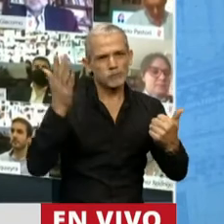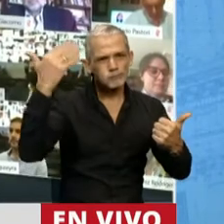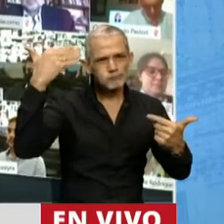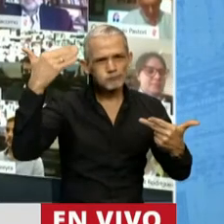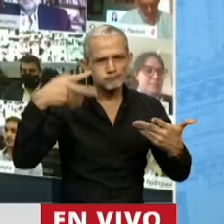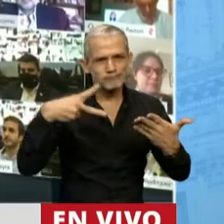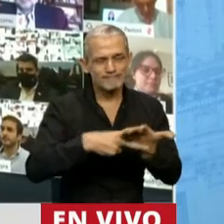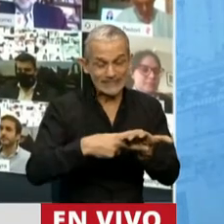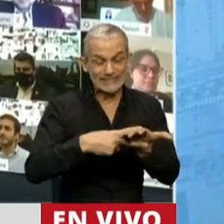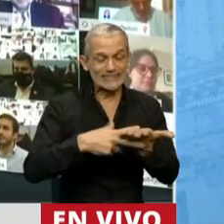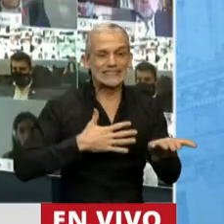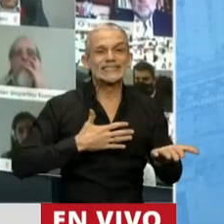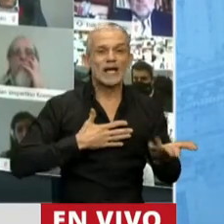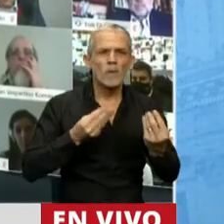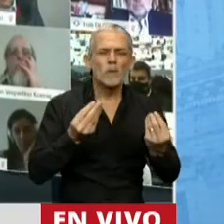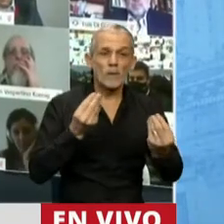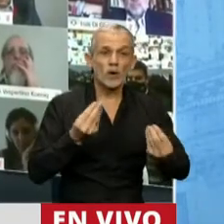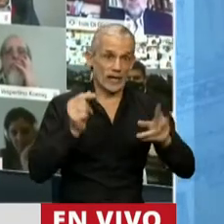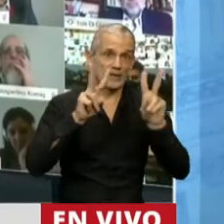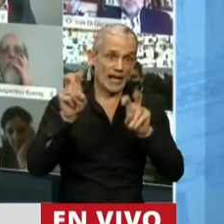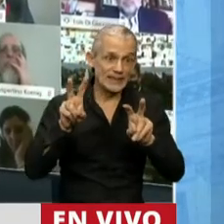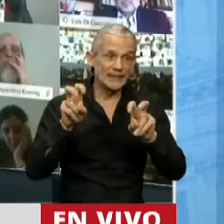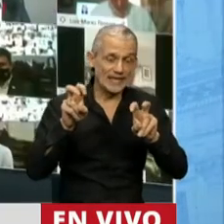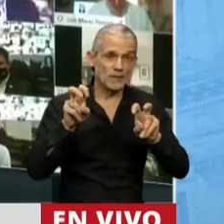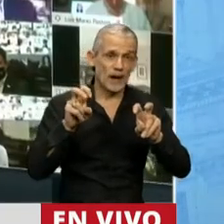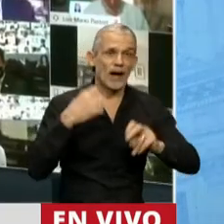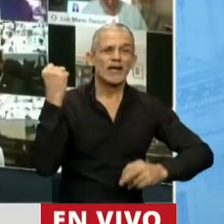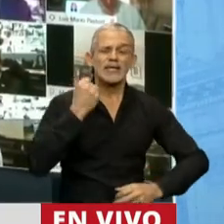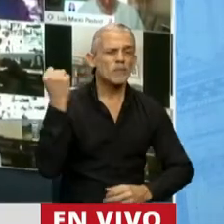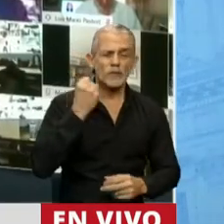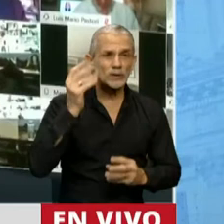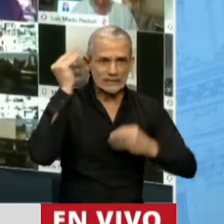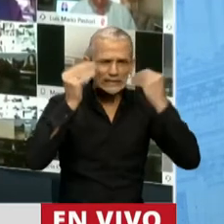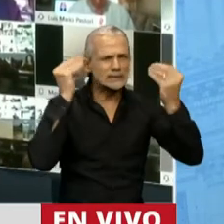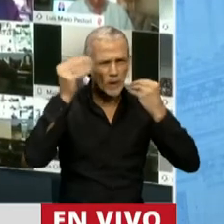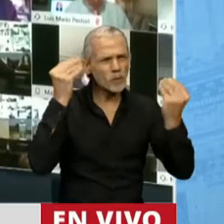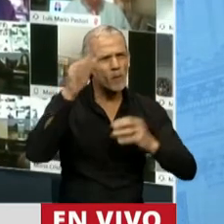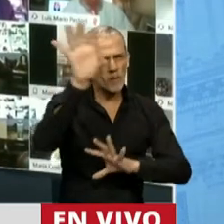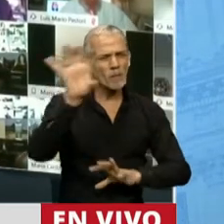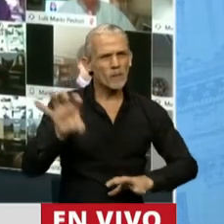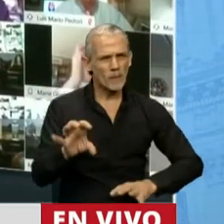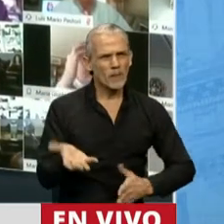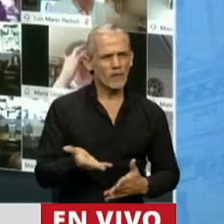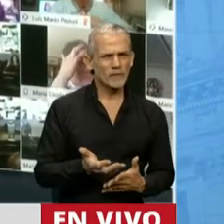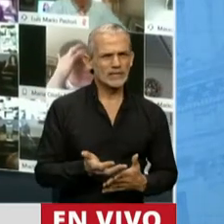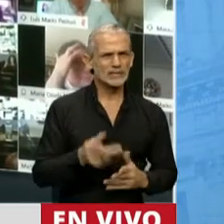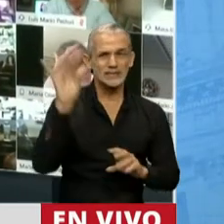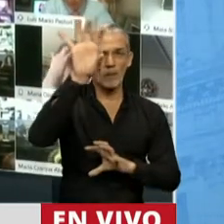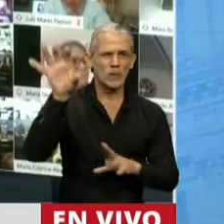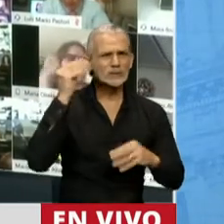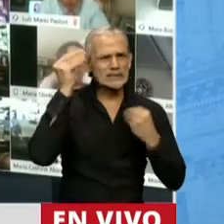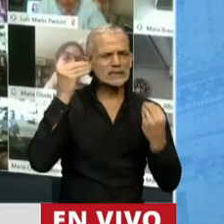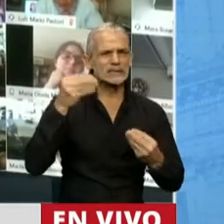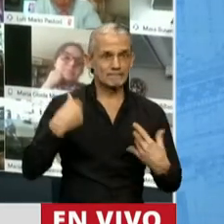exposición fundamentalmente por un tema que tanto preocupa al interior